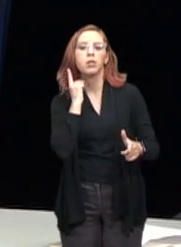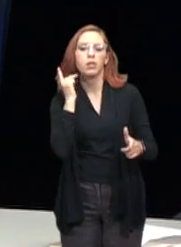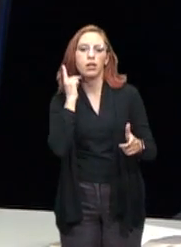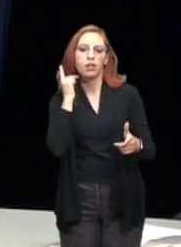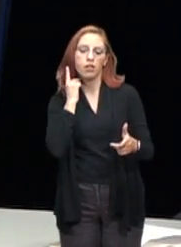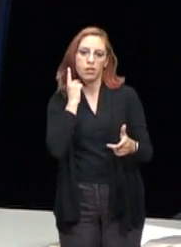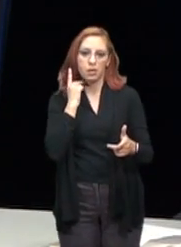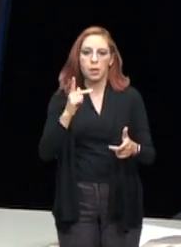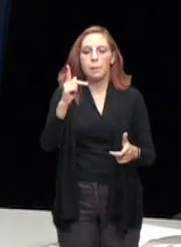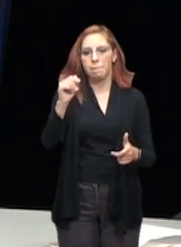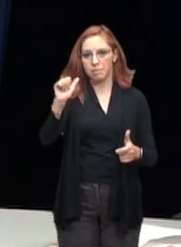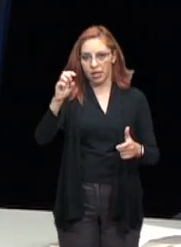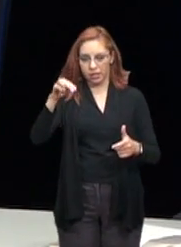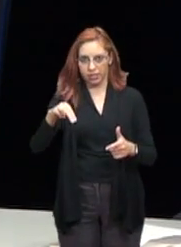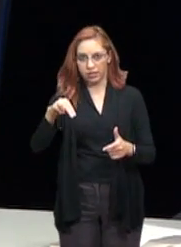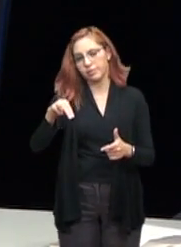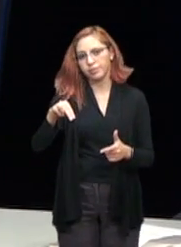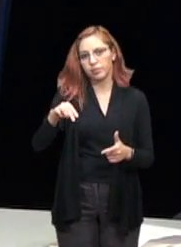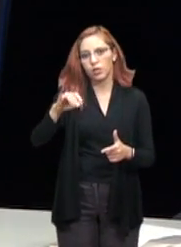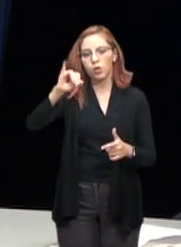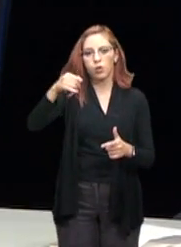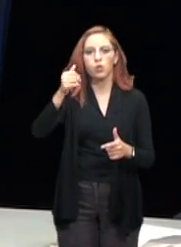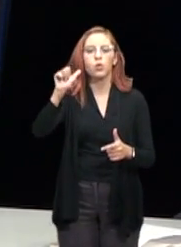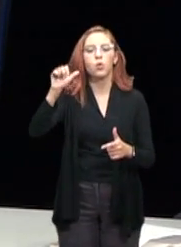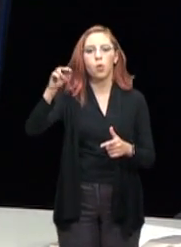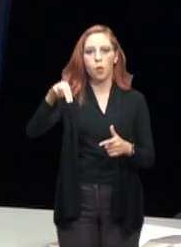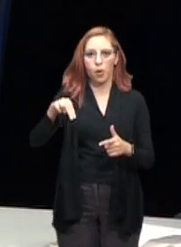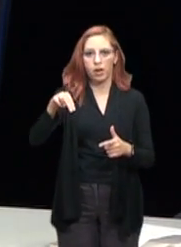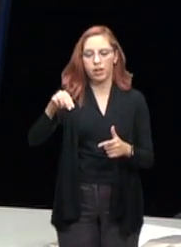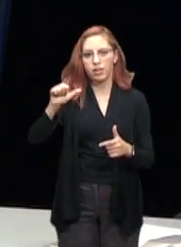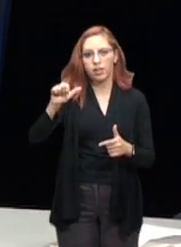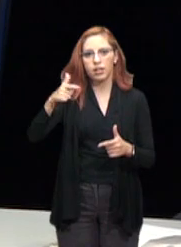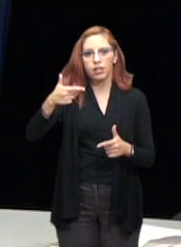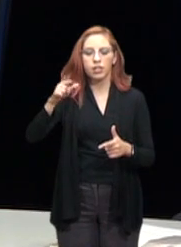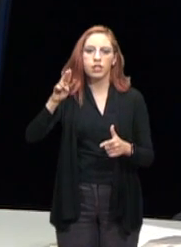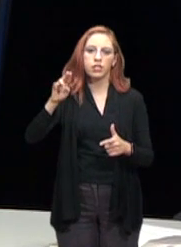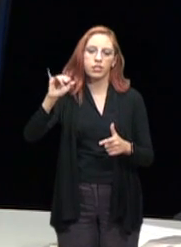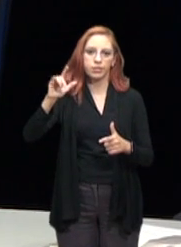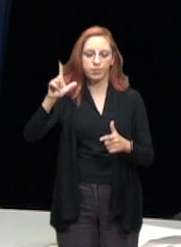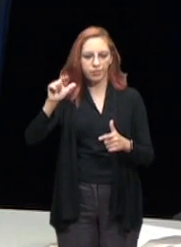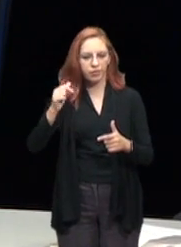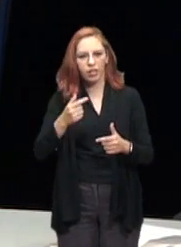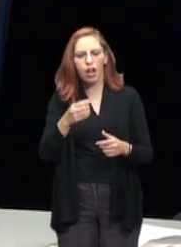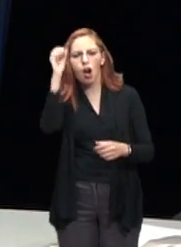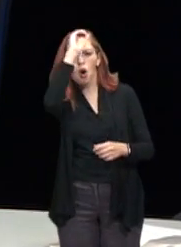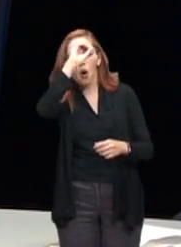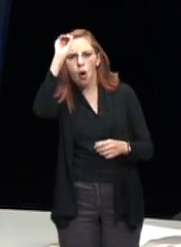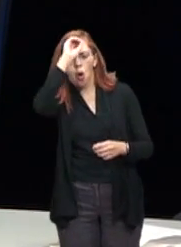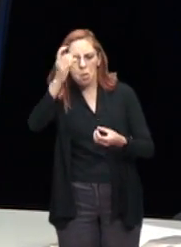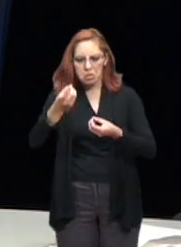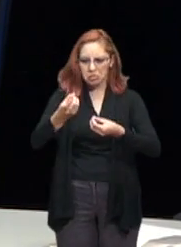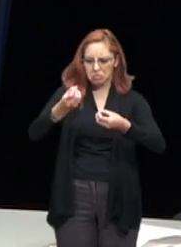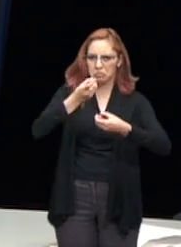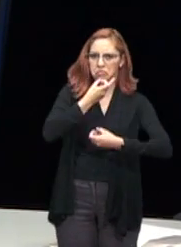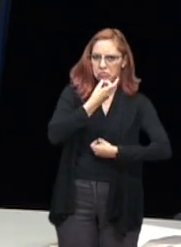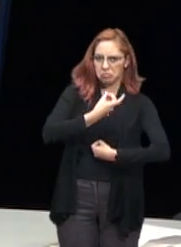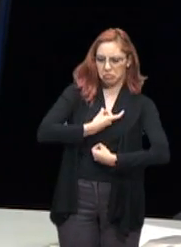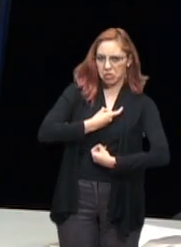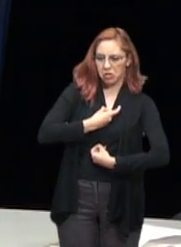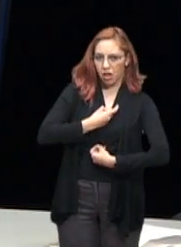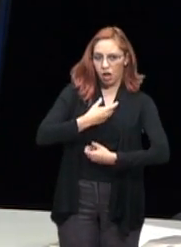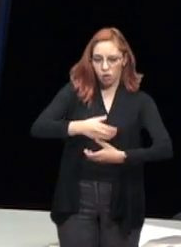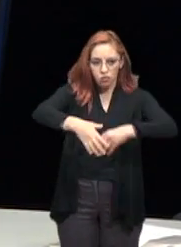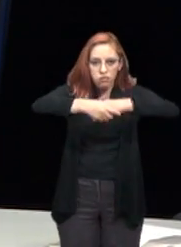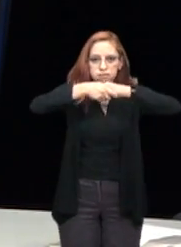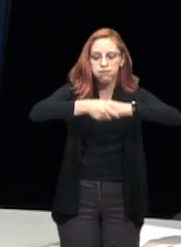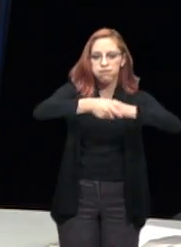Juan Francisco Aguilar Hernández, quien nos da precisamente su punto de vista sobre esta decisión. Te saludamos todo